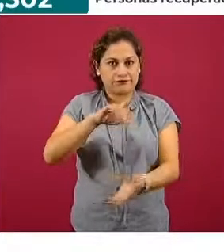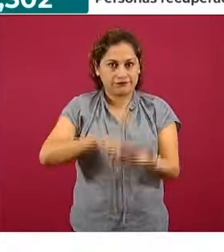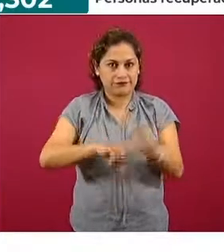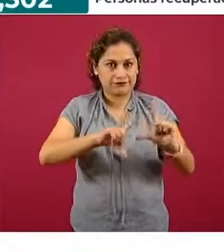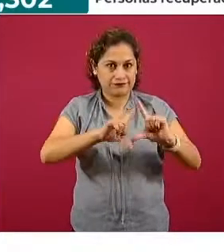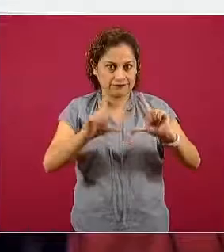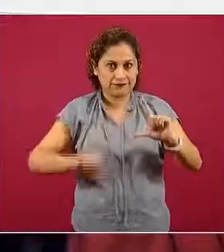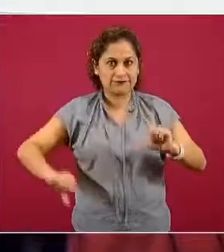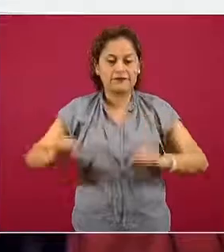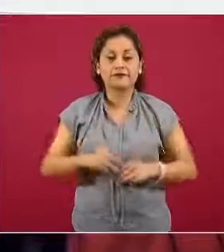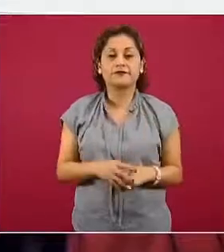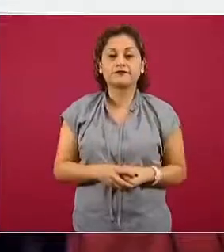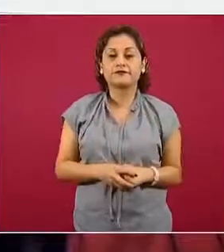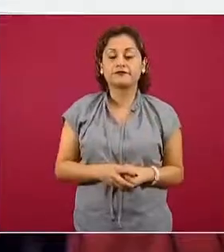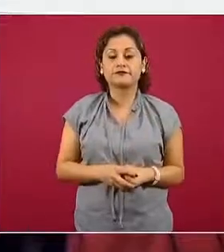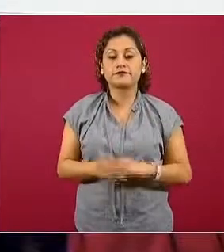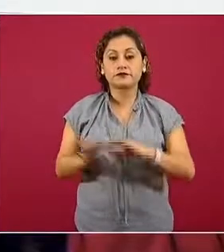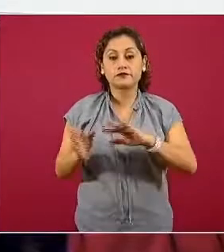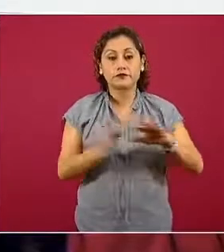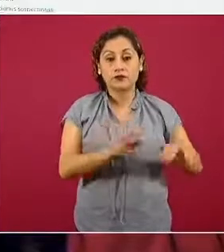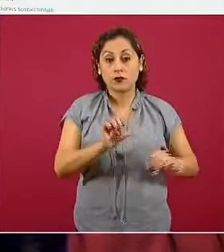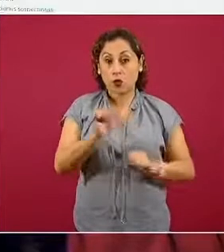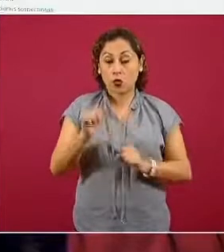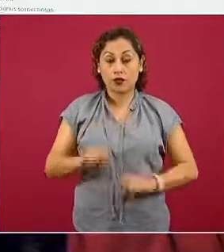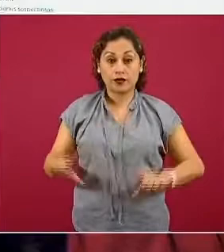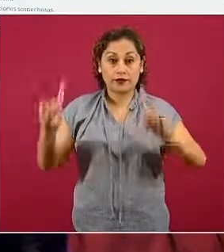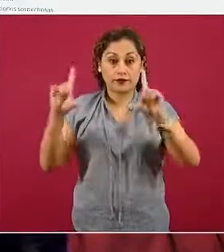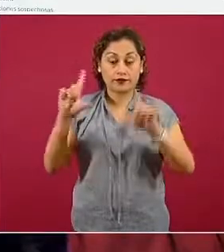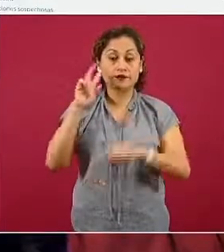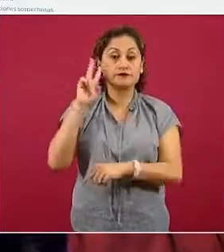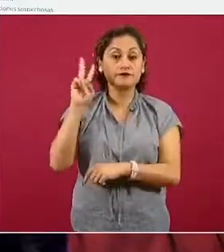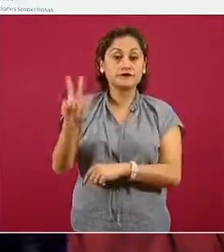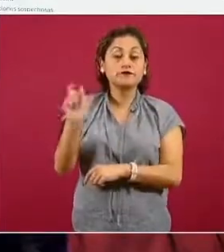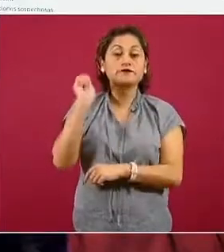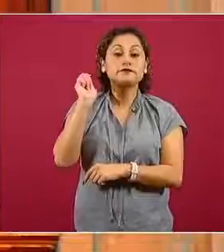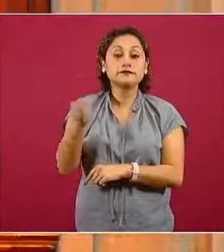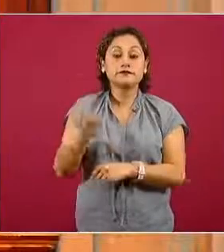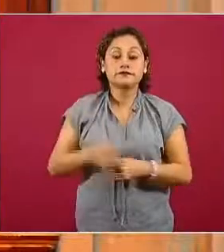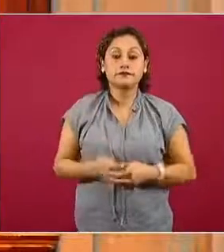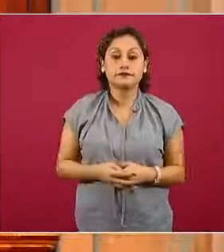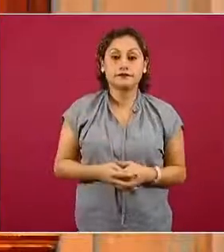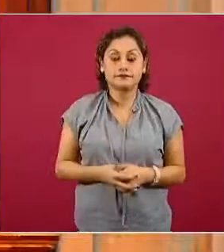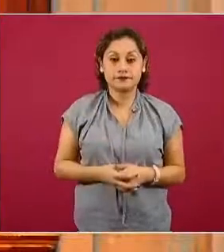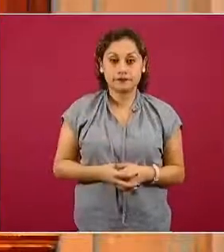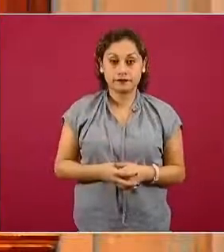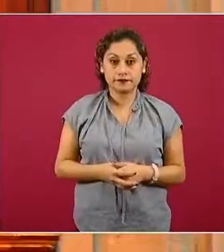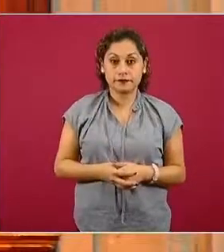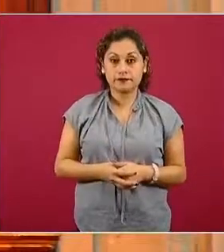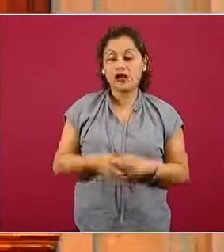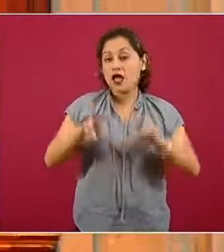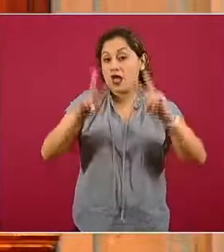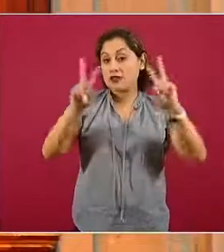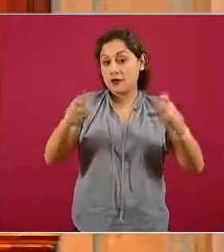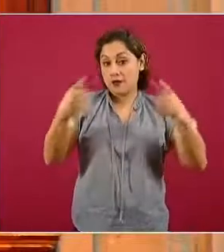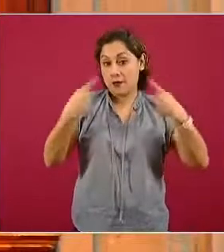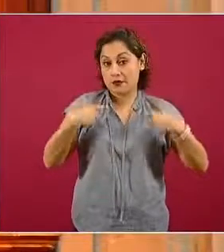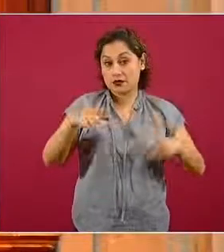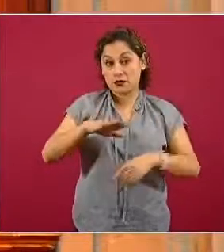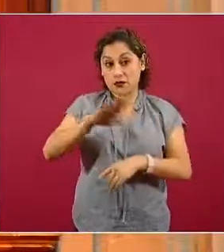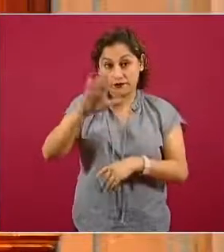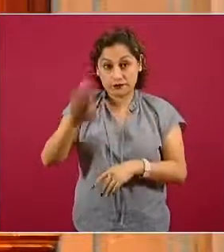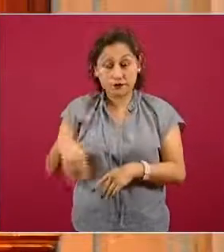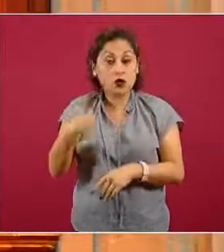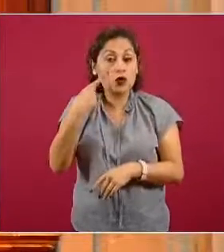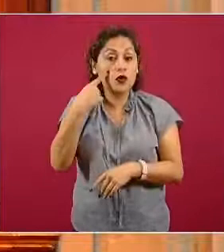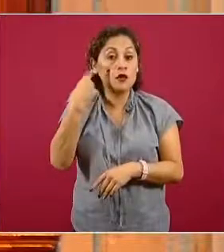Si vemos la siguiente diapositiva, vamos a enfocar precisamente en el comportamiento de la mortalidad. Continuamos con